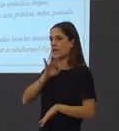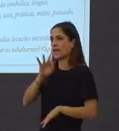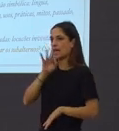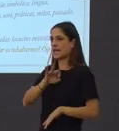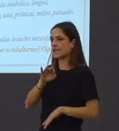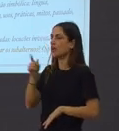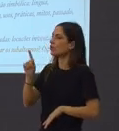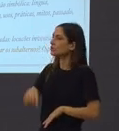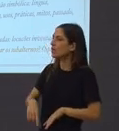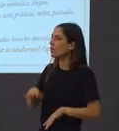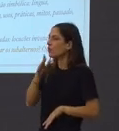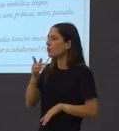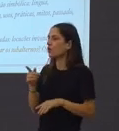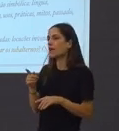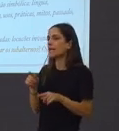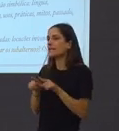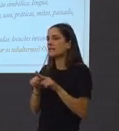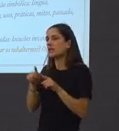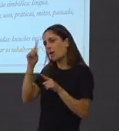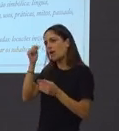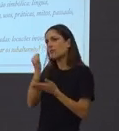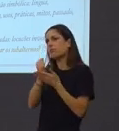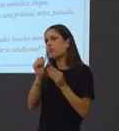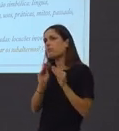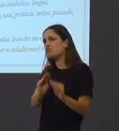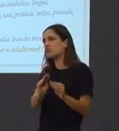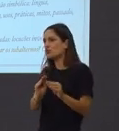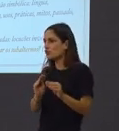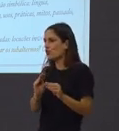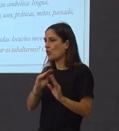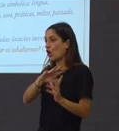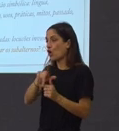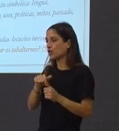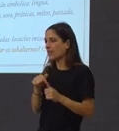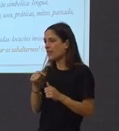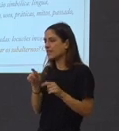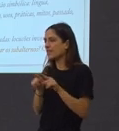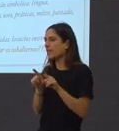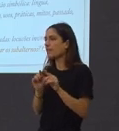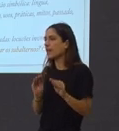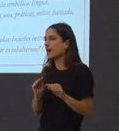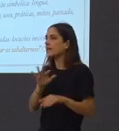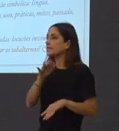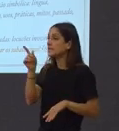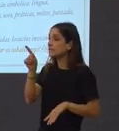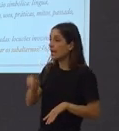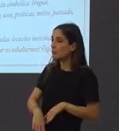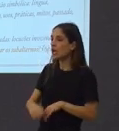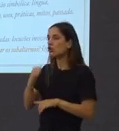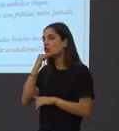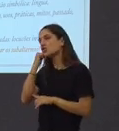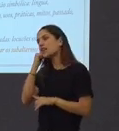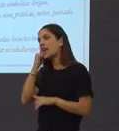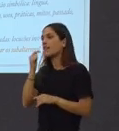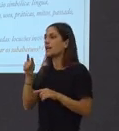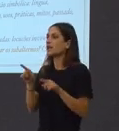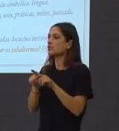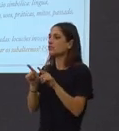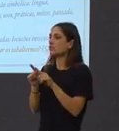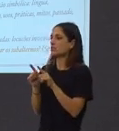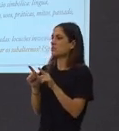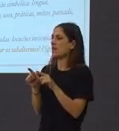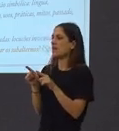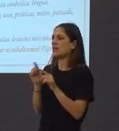é un elemento de tipismo, non dices, isto non pode ser, falan en galego, xe, xe, e Rosalía tamén aparece, Rosalía de Castro, desactivación